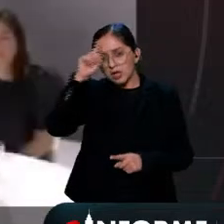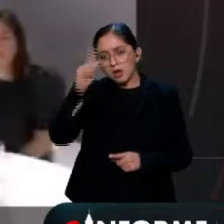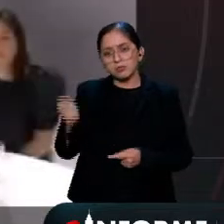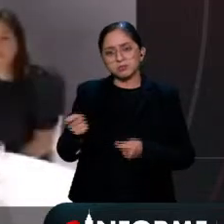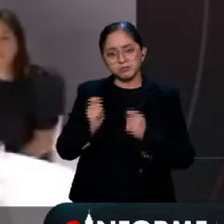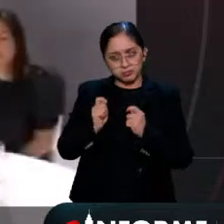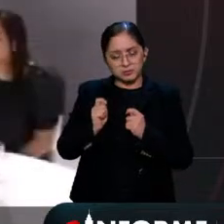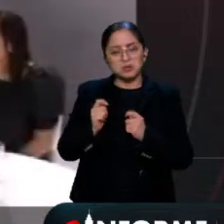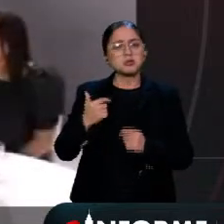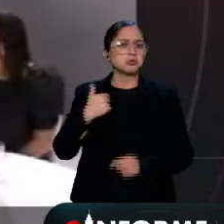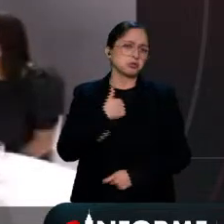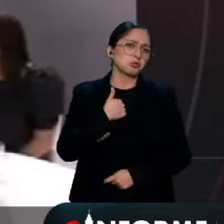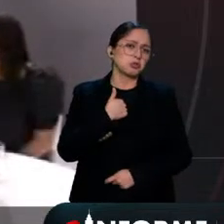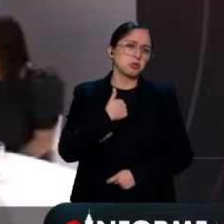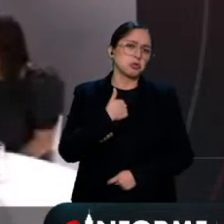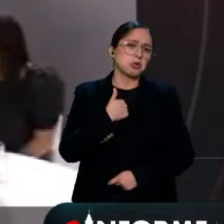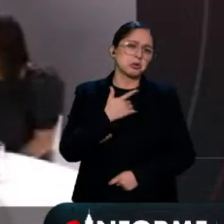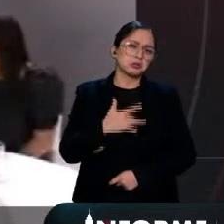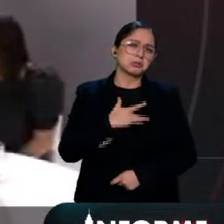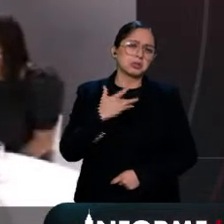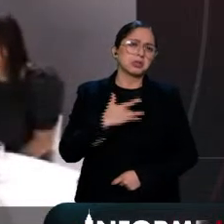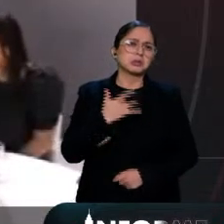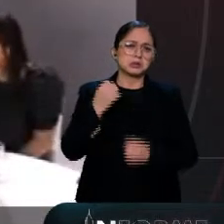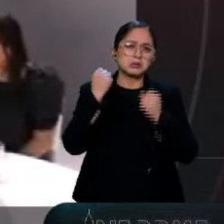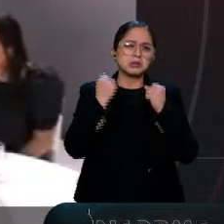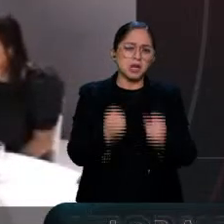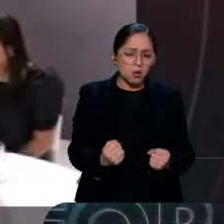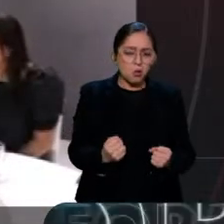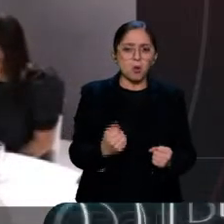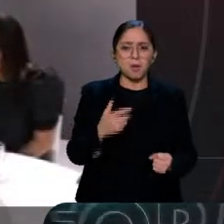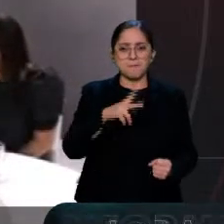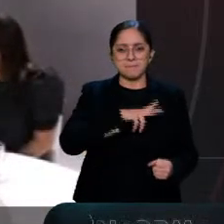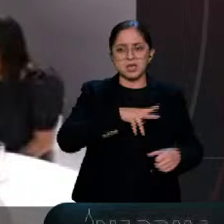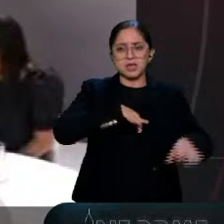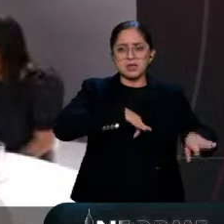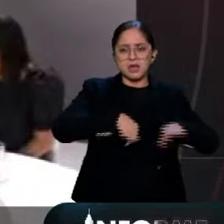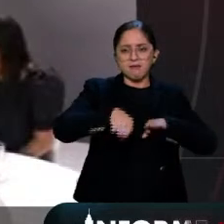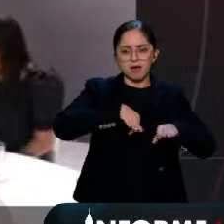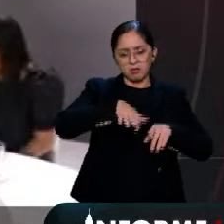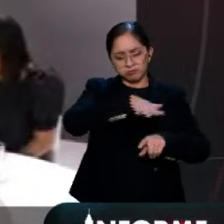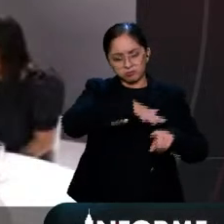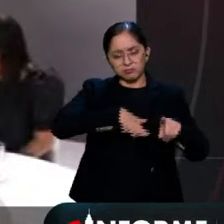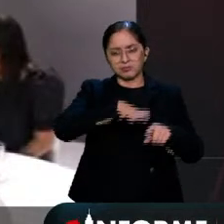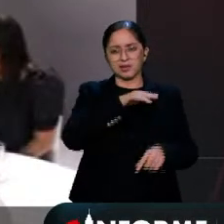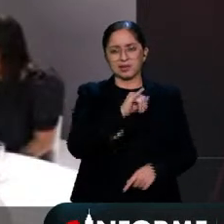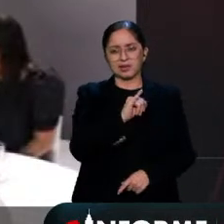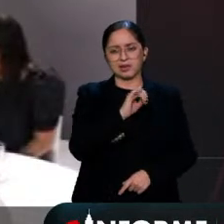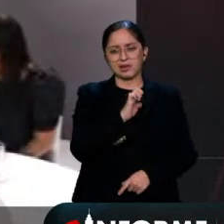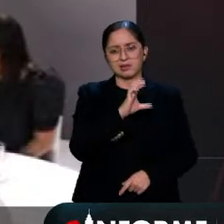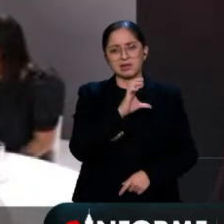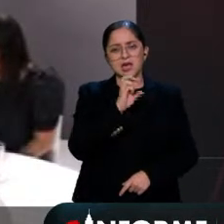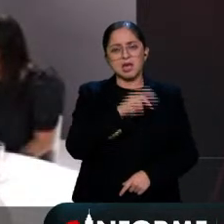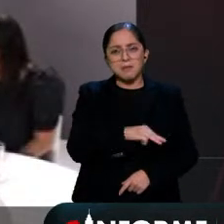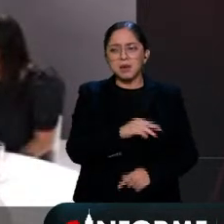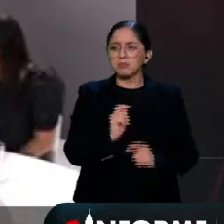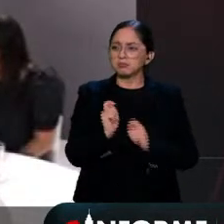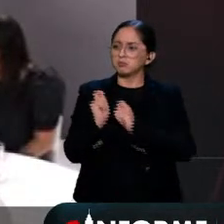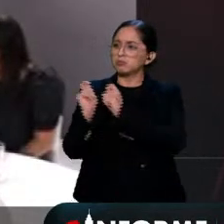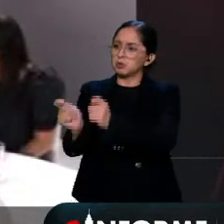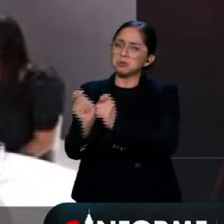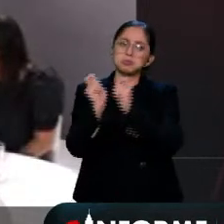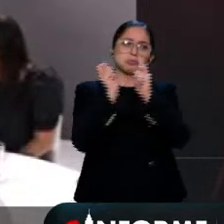estoy convencida al menos en el ámbito en el que me desenvuelvo, que la imparcialidad en el nombramiento está